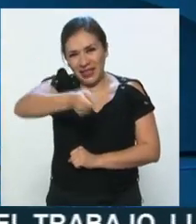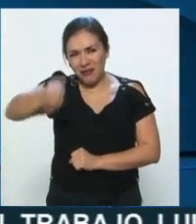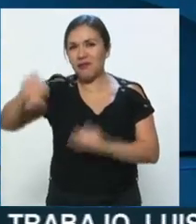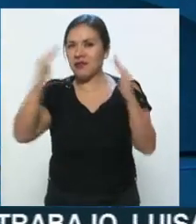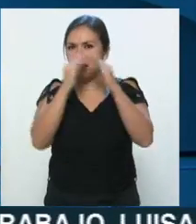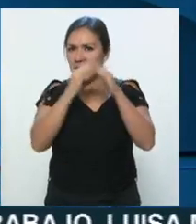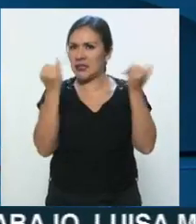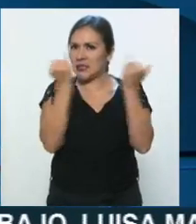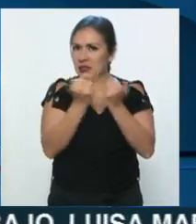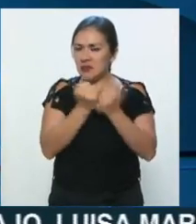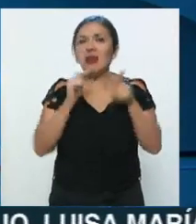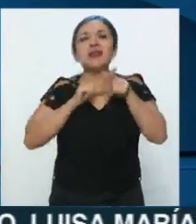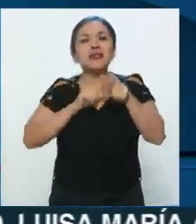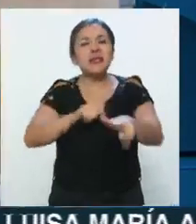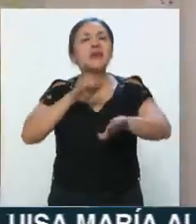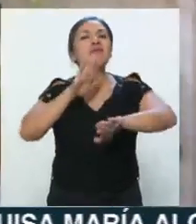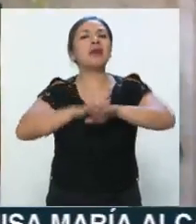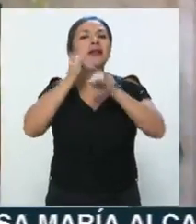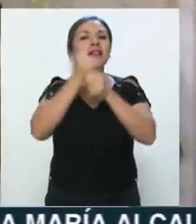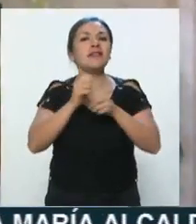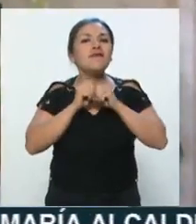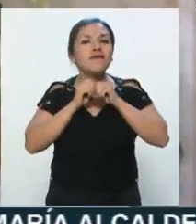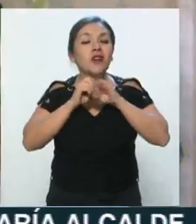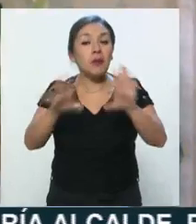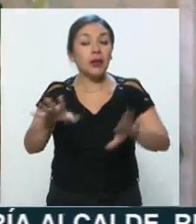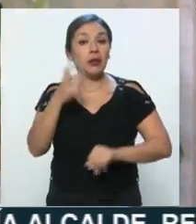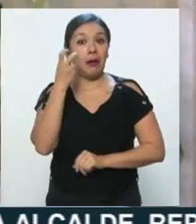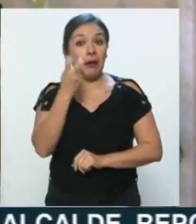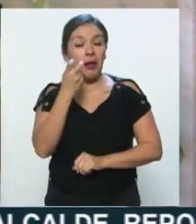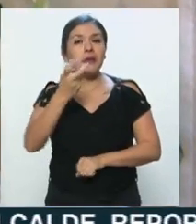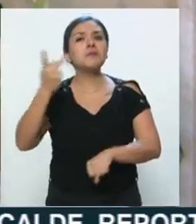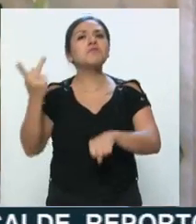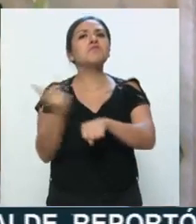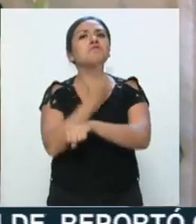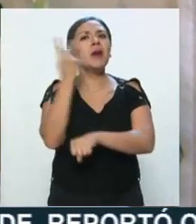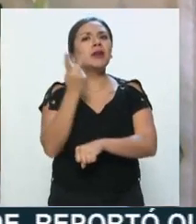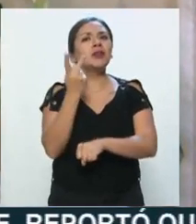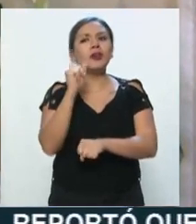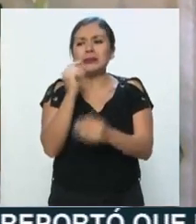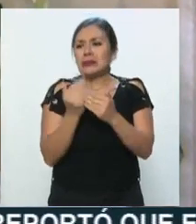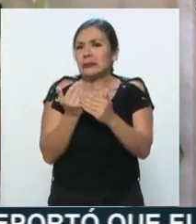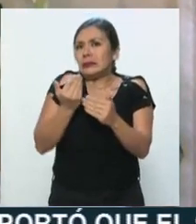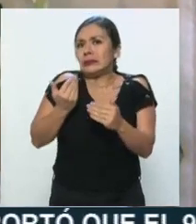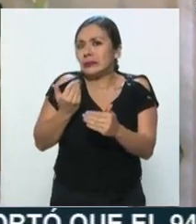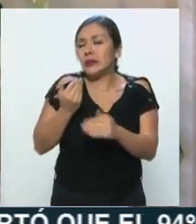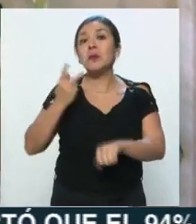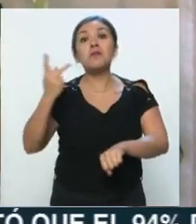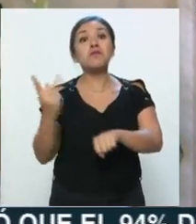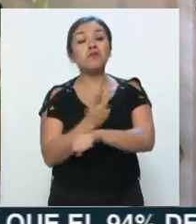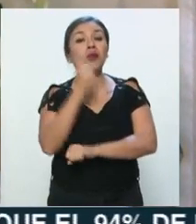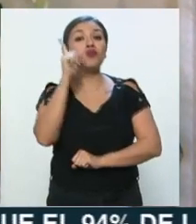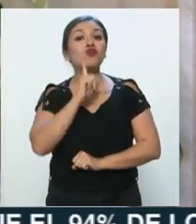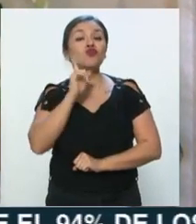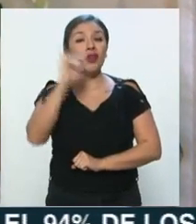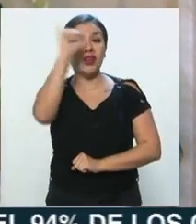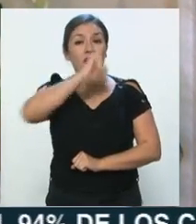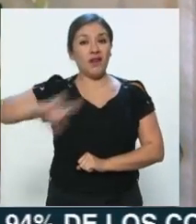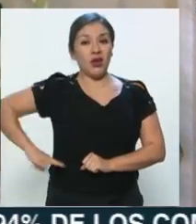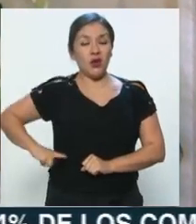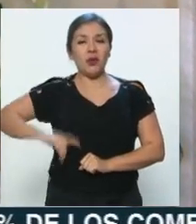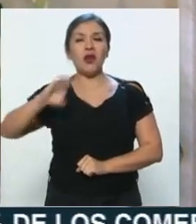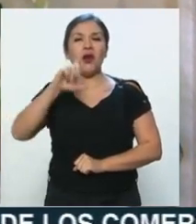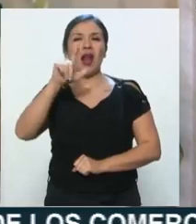en casa y sigamos con la información con lo que precisamente ocurrió hace unos momentos y es que esta noche la jefa de gobierno, Claudia